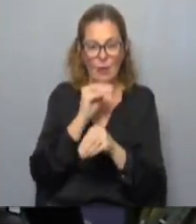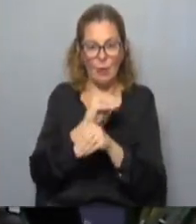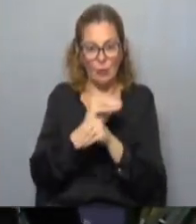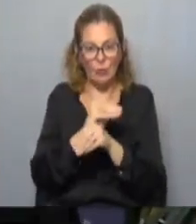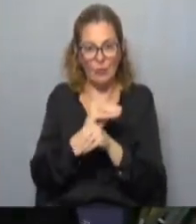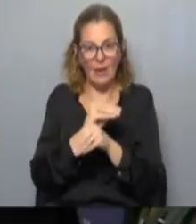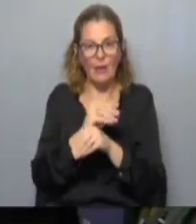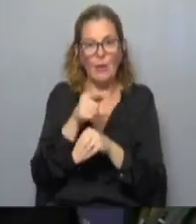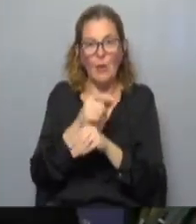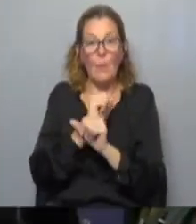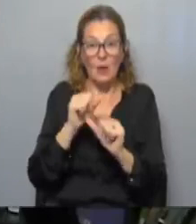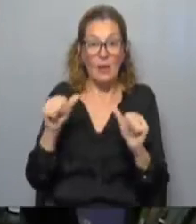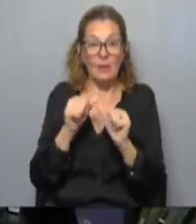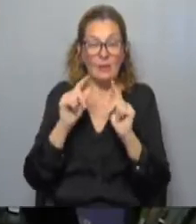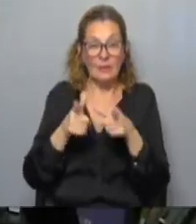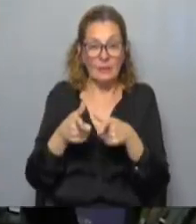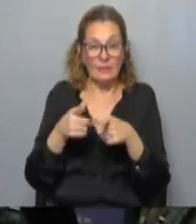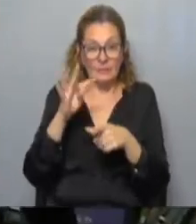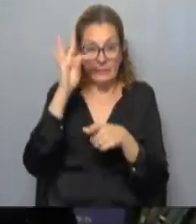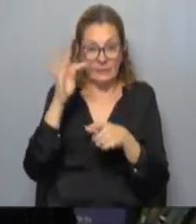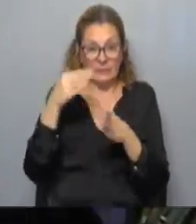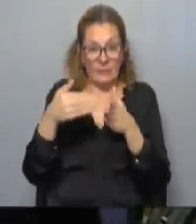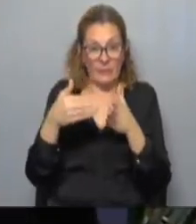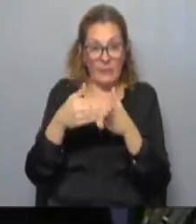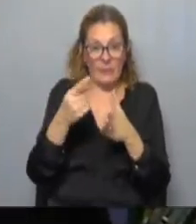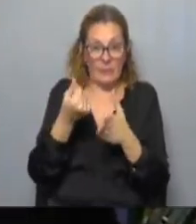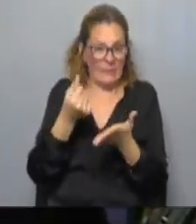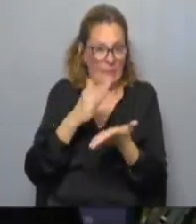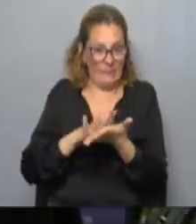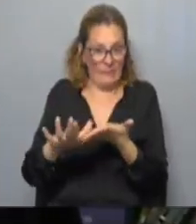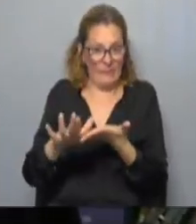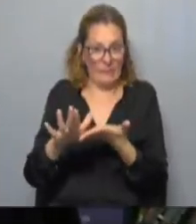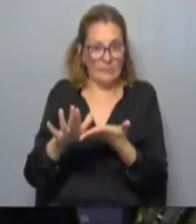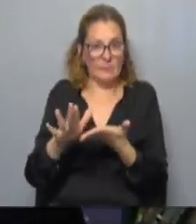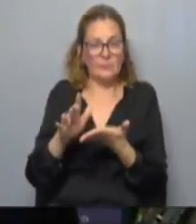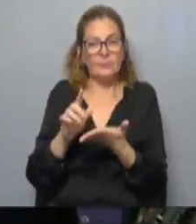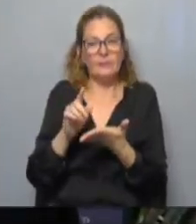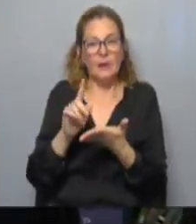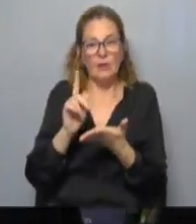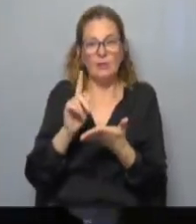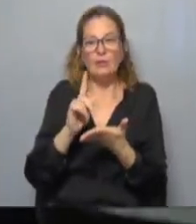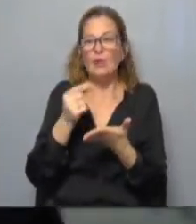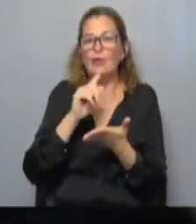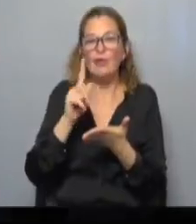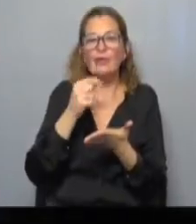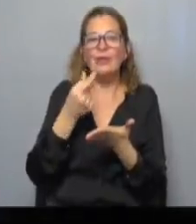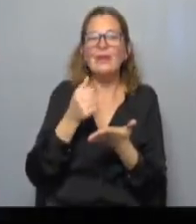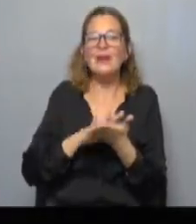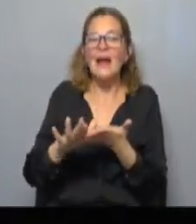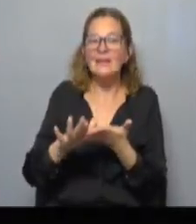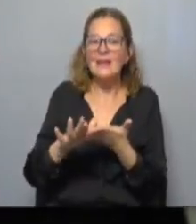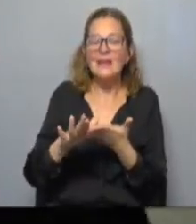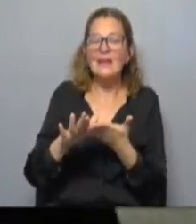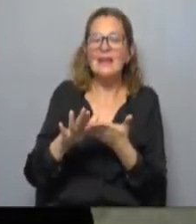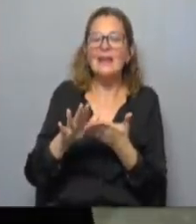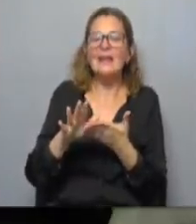artístico hoy lo puedo hacer ya que los talleres de esquinas son sin costo no son gratuitos son sin costo que no es lo mismo